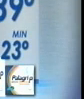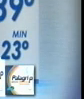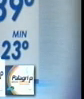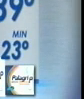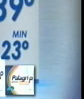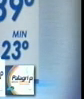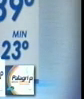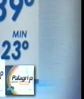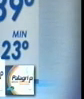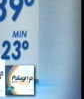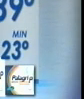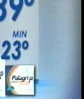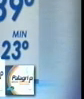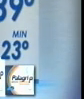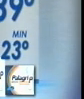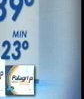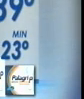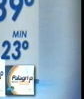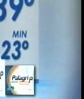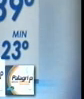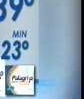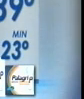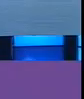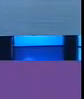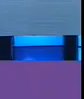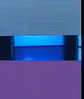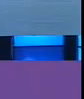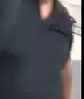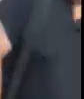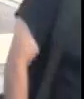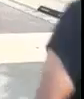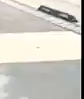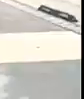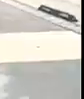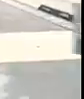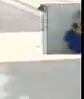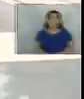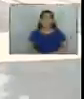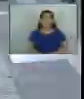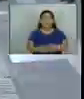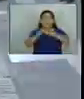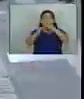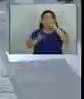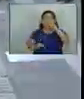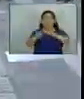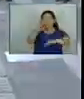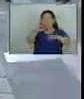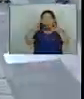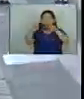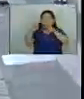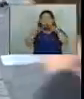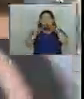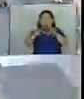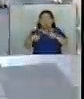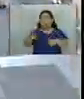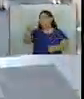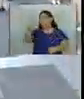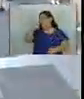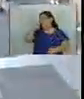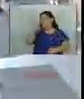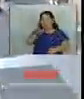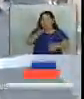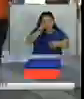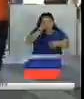la zona de la costa oriental este ha sido de menores de 10 años que ingieren alcohol y múltiples